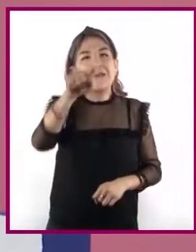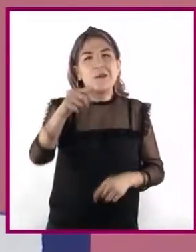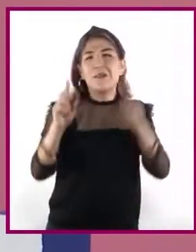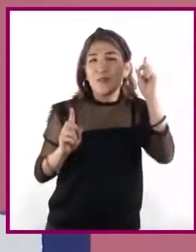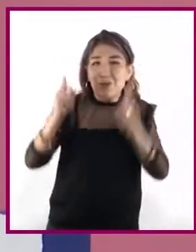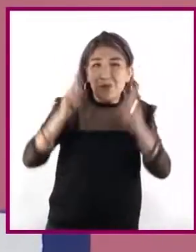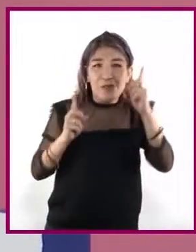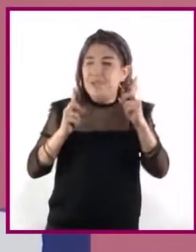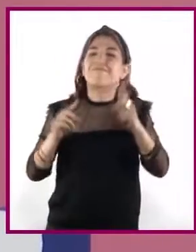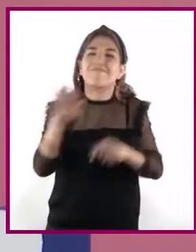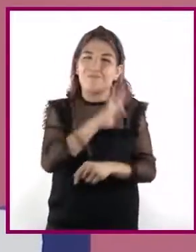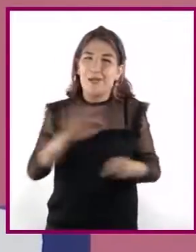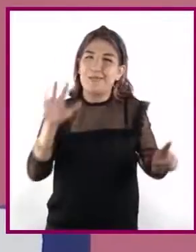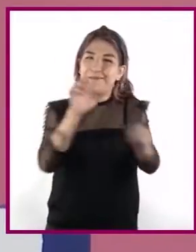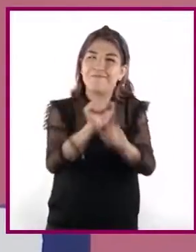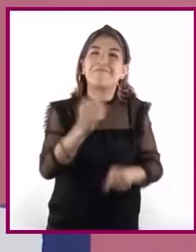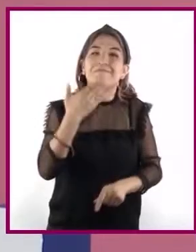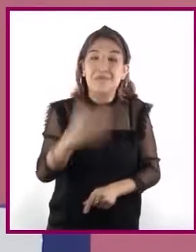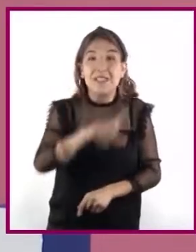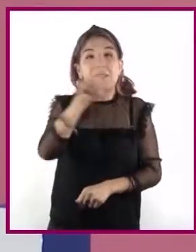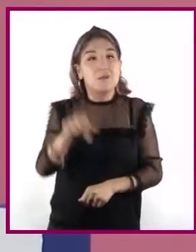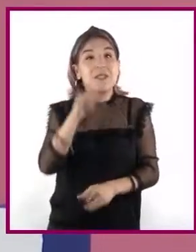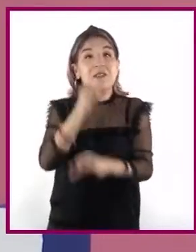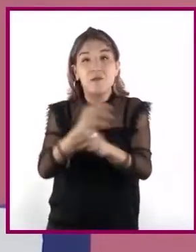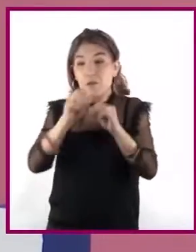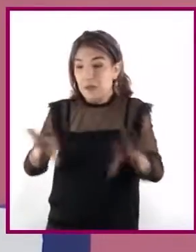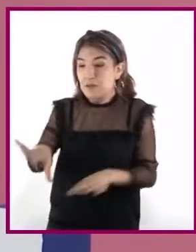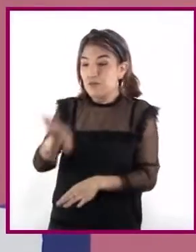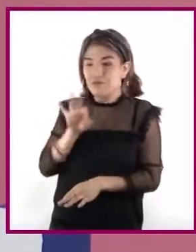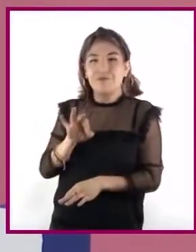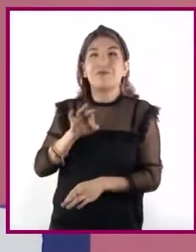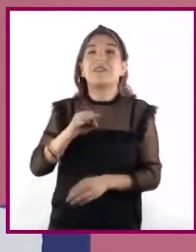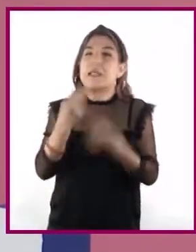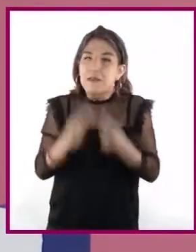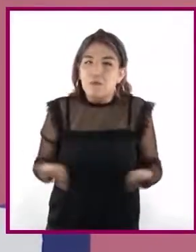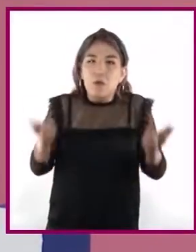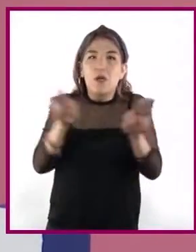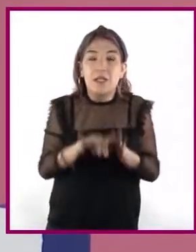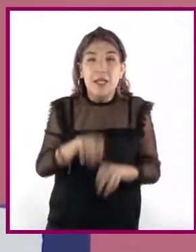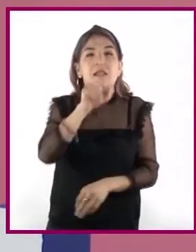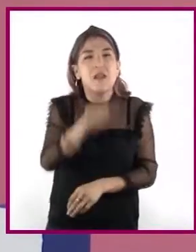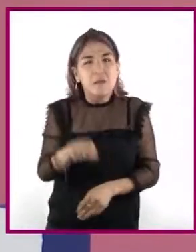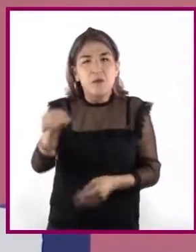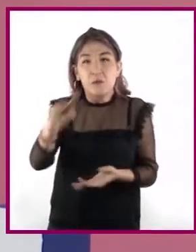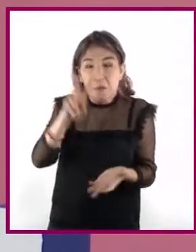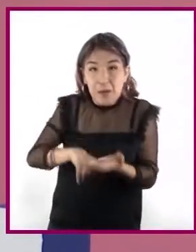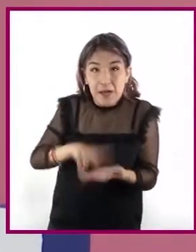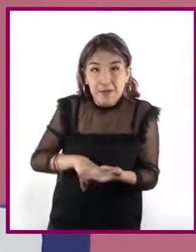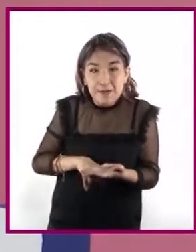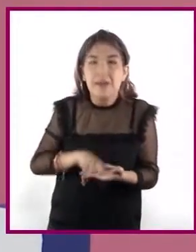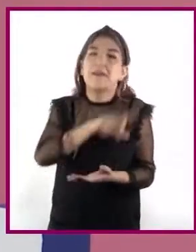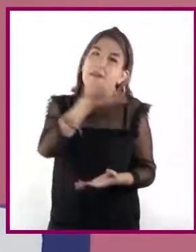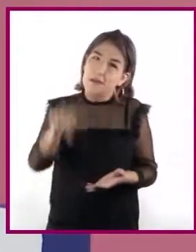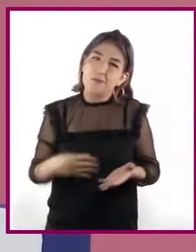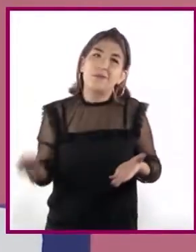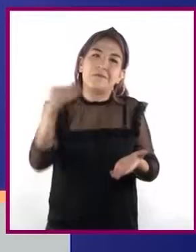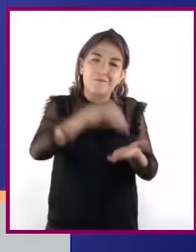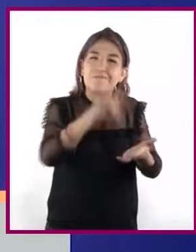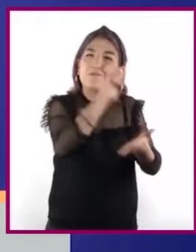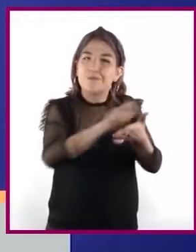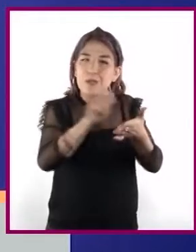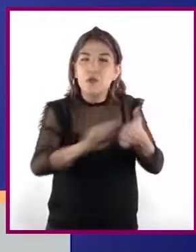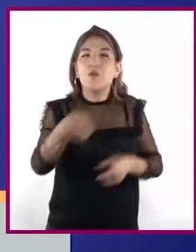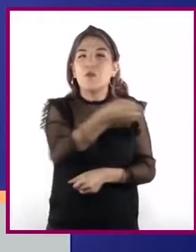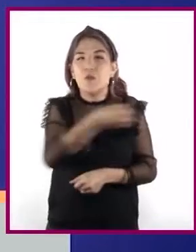dificultades y elegir la información que es necesaria, así como validarla y registrarla apropiadamente.